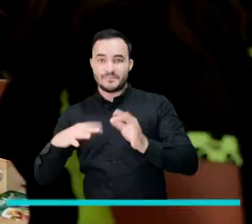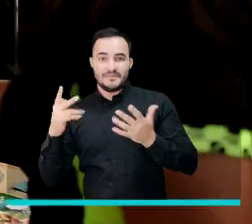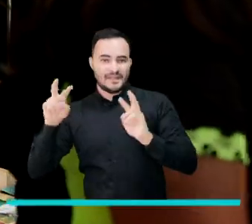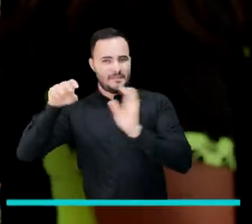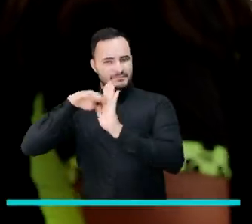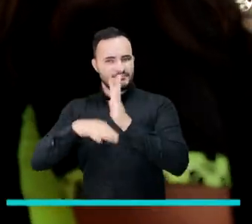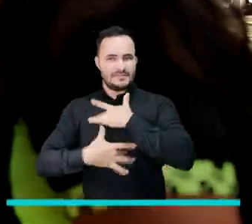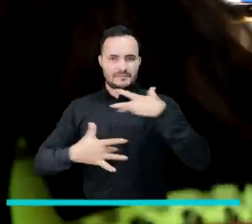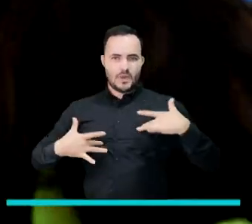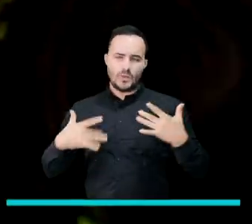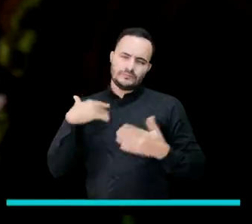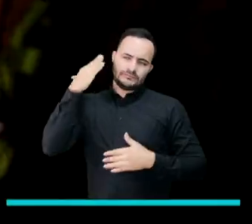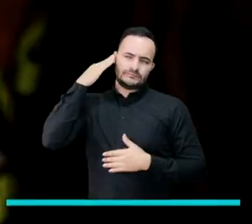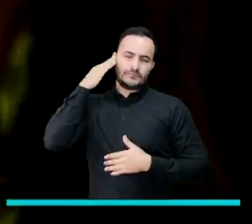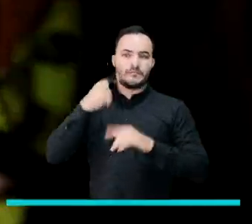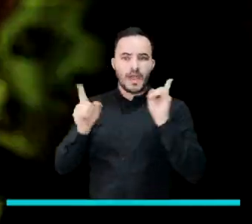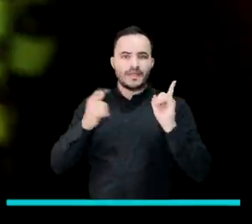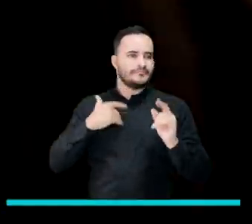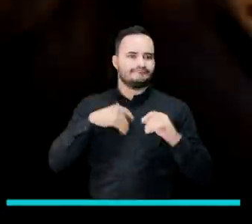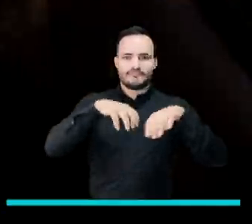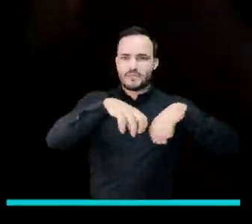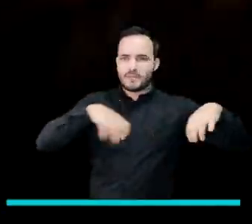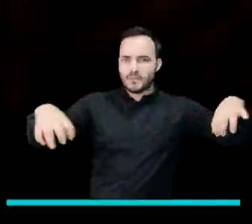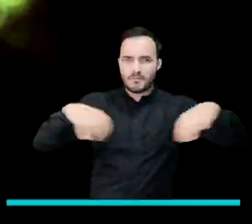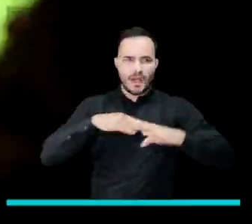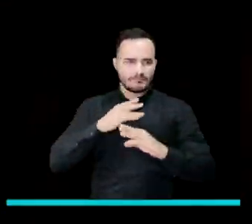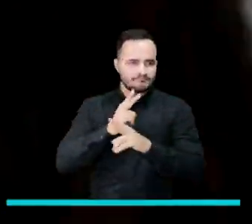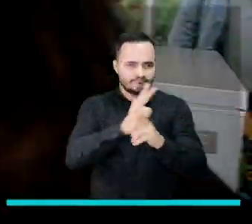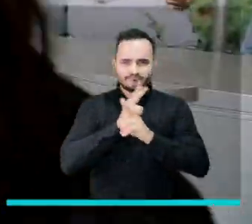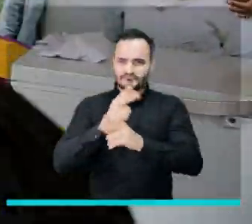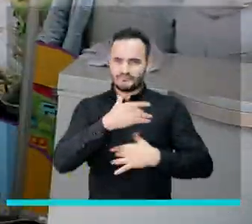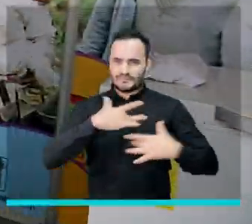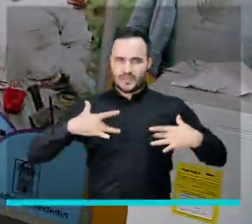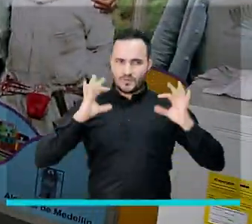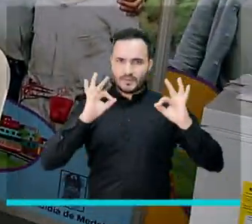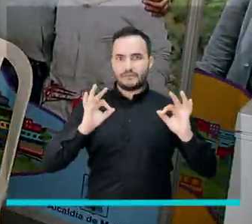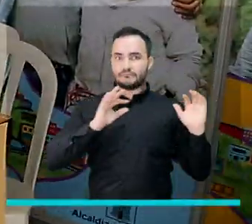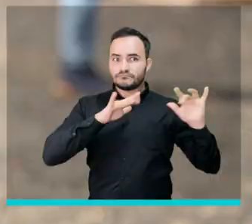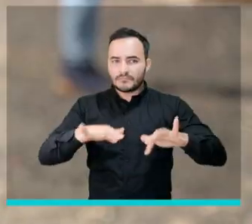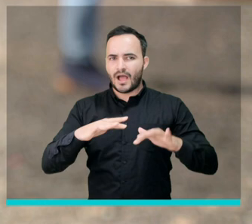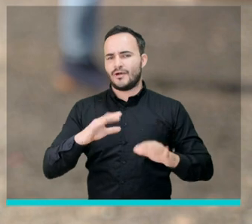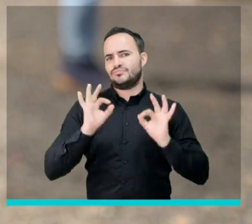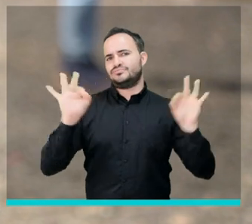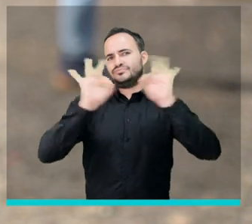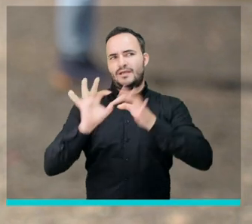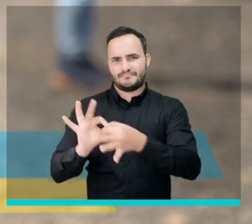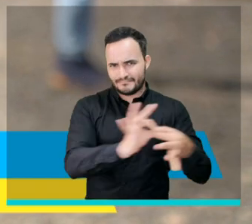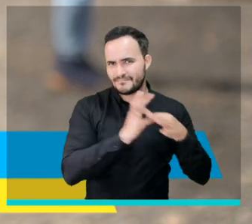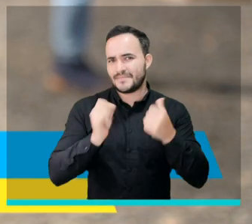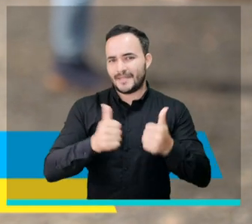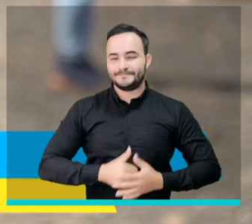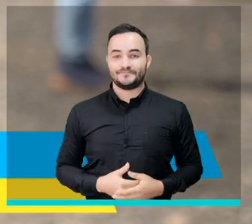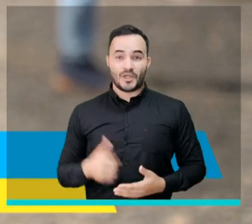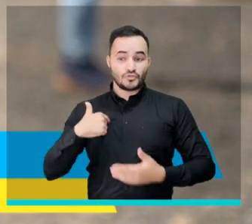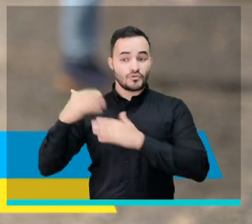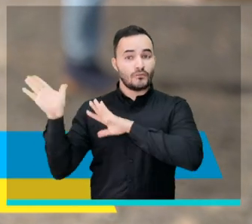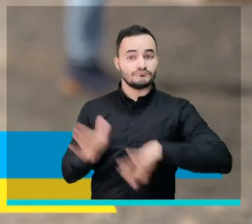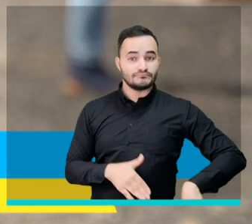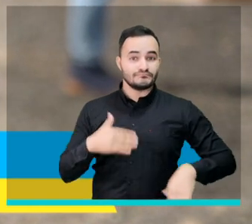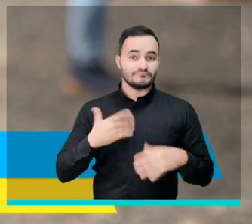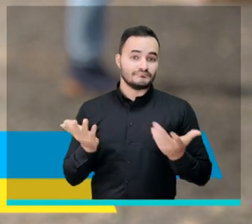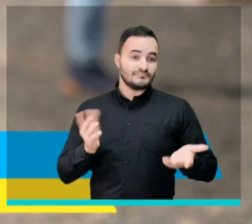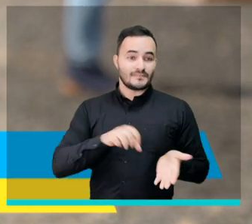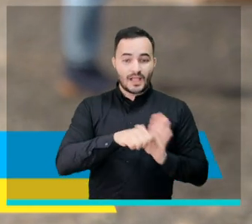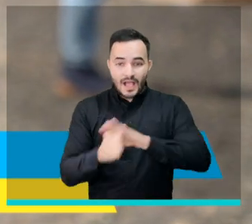autocuidado de los asistentes y comerciantes fue vital. Yo traje el alcohol, que es